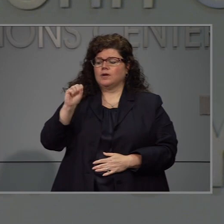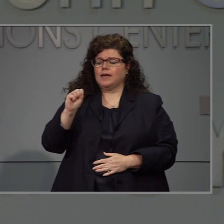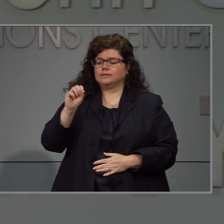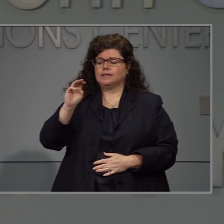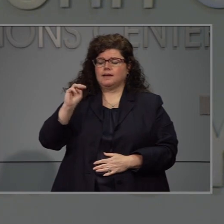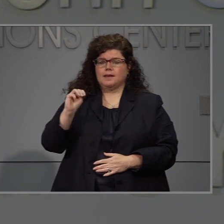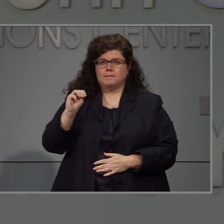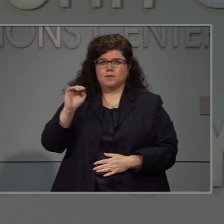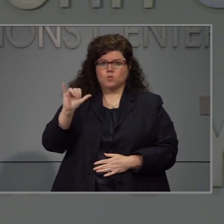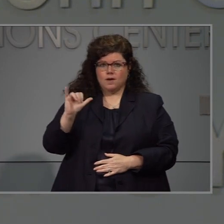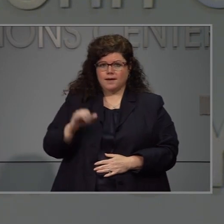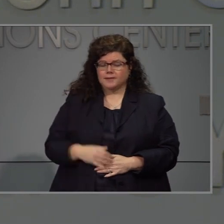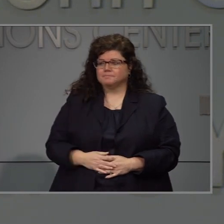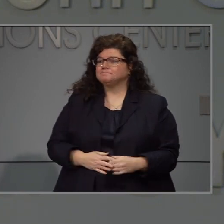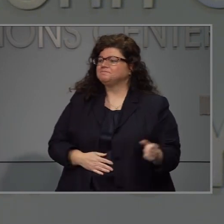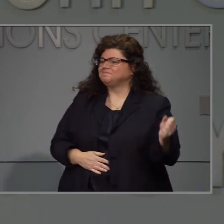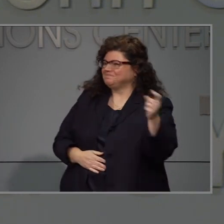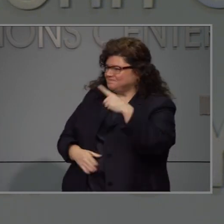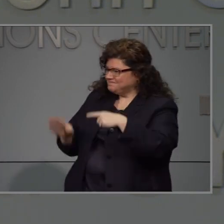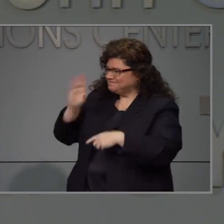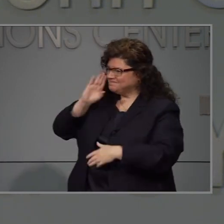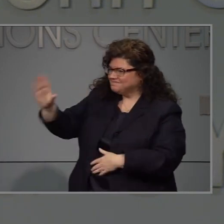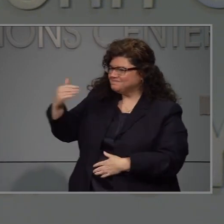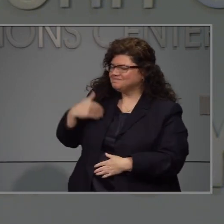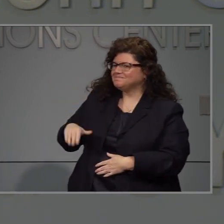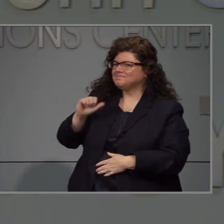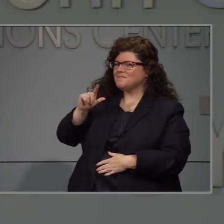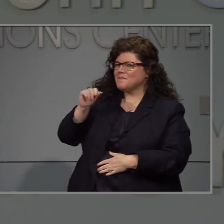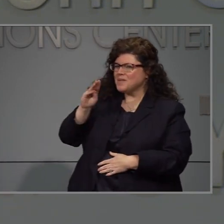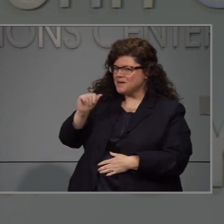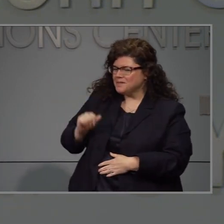Alma McCarty W es FM White.